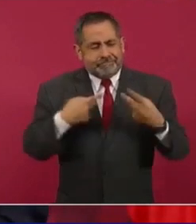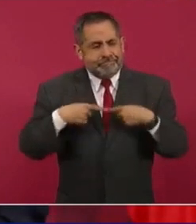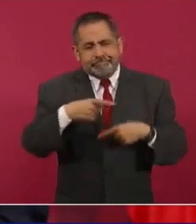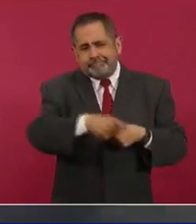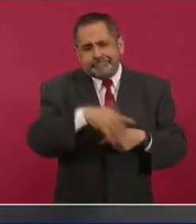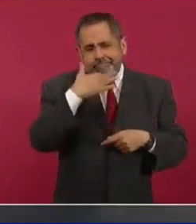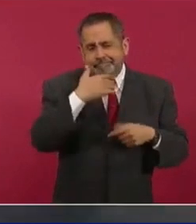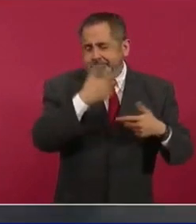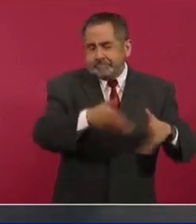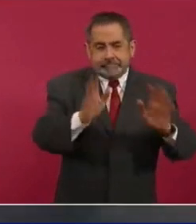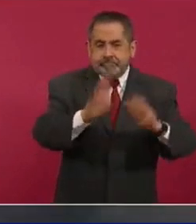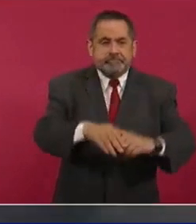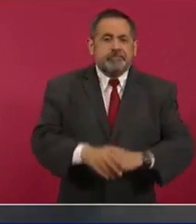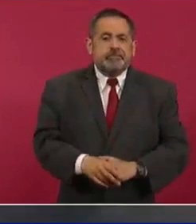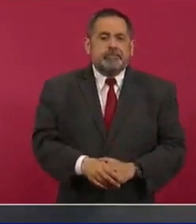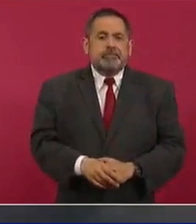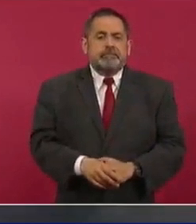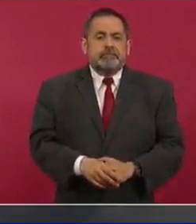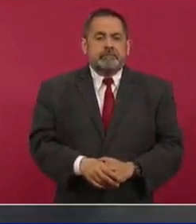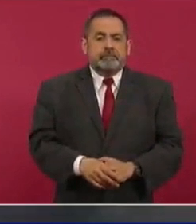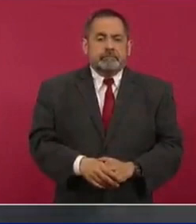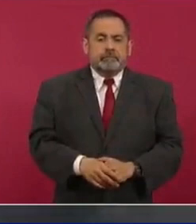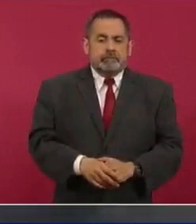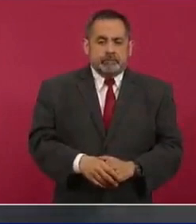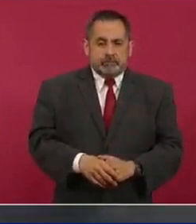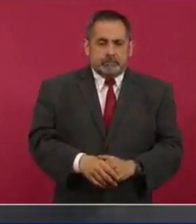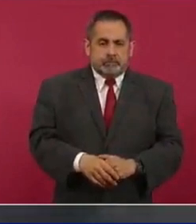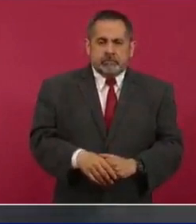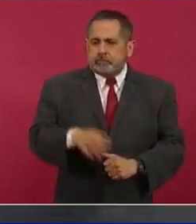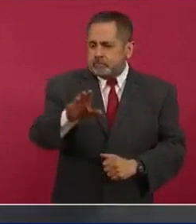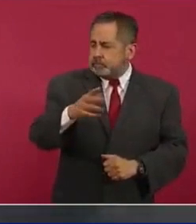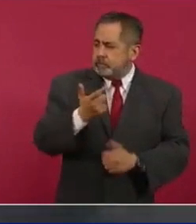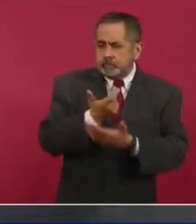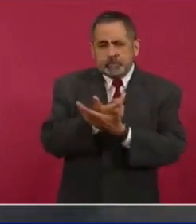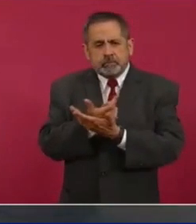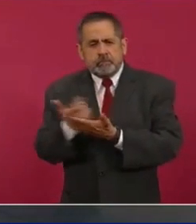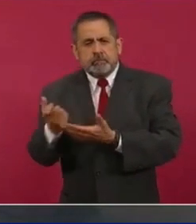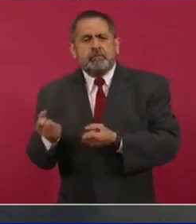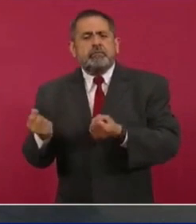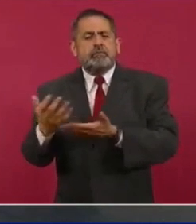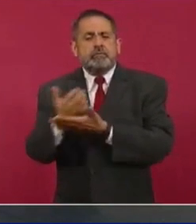dedicaba a eso. Claro. ¿Tienes lo del salario promedio? A ver.